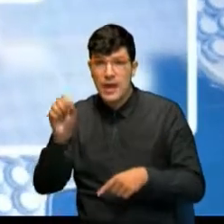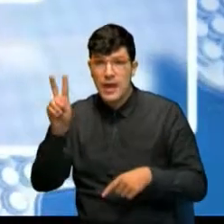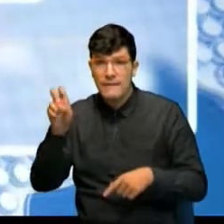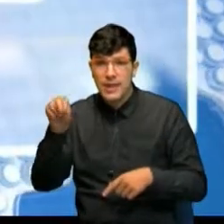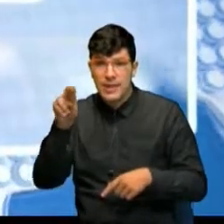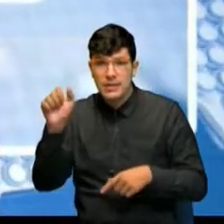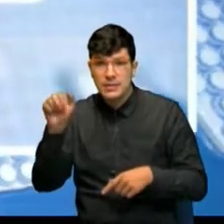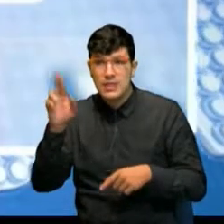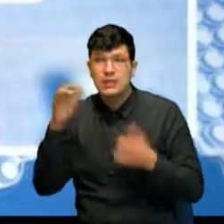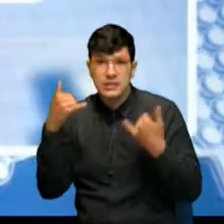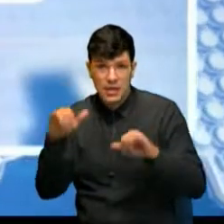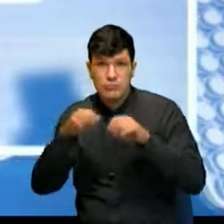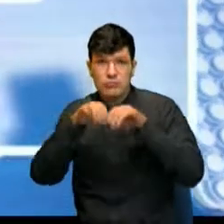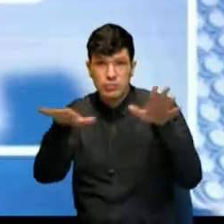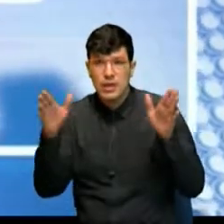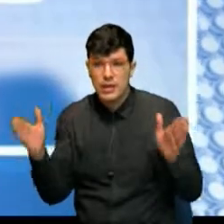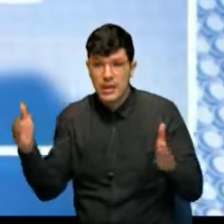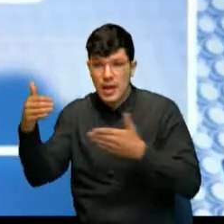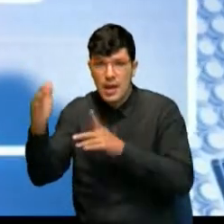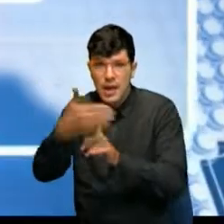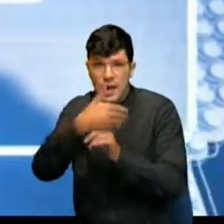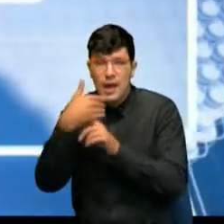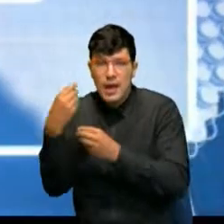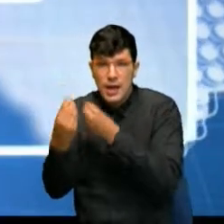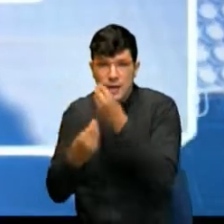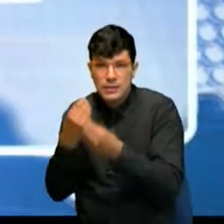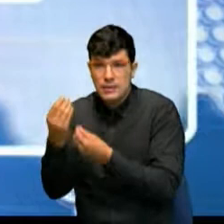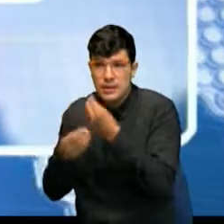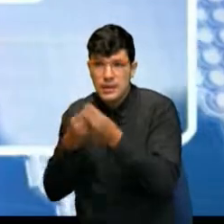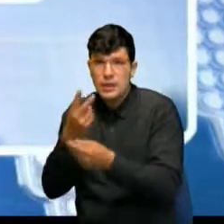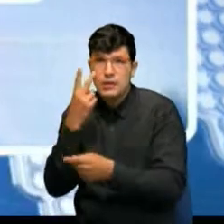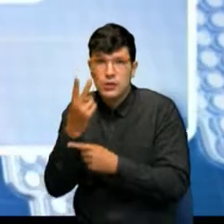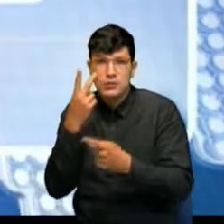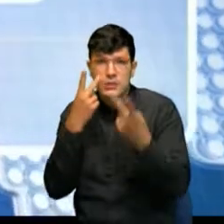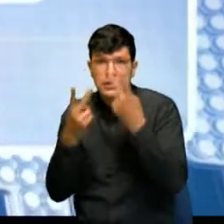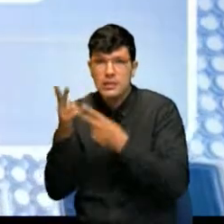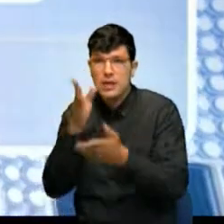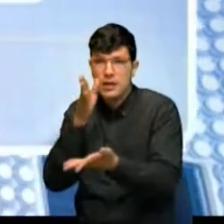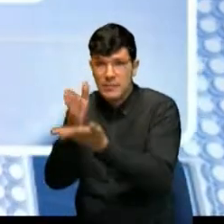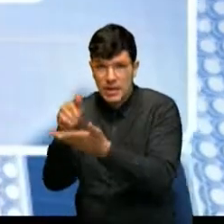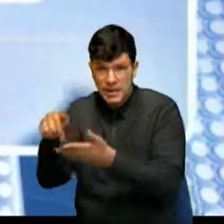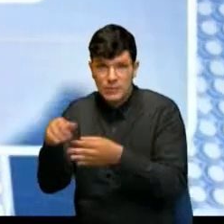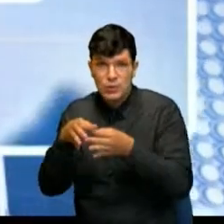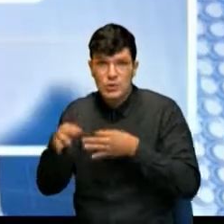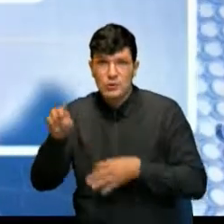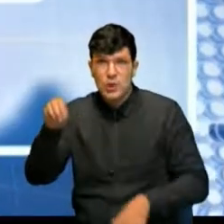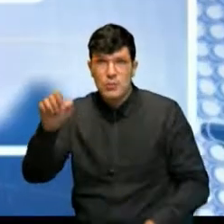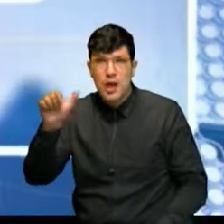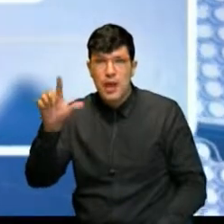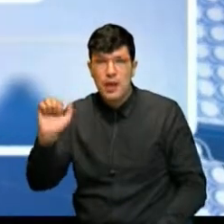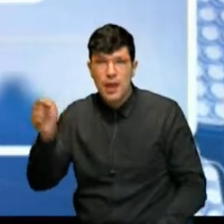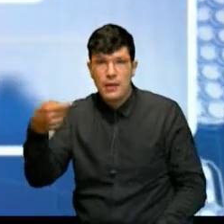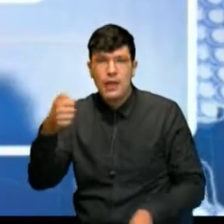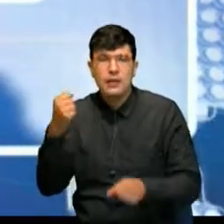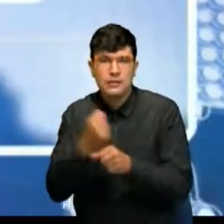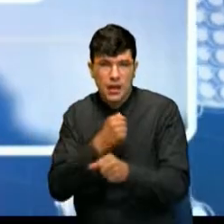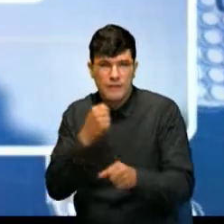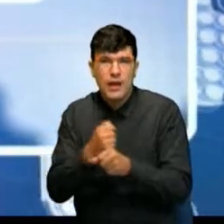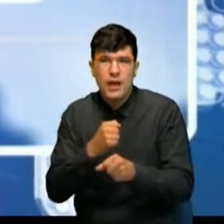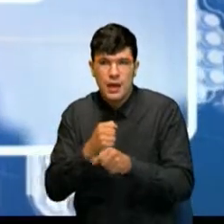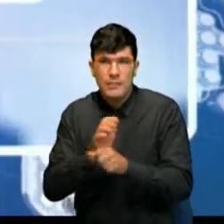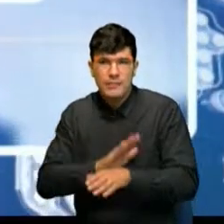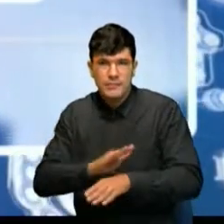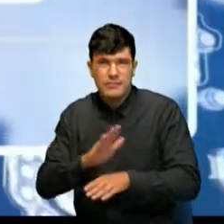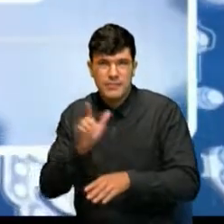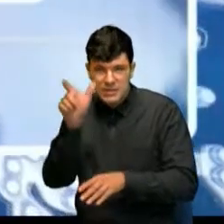público que las cajas de compensación han realizado dos visitas al municipio de Málaga en donde han trabajado con un listado inicial que